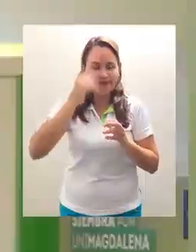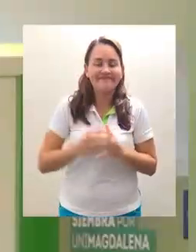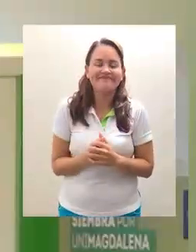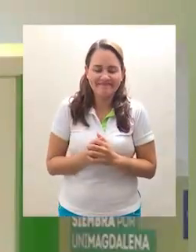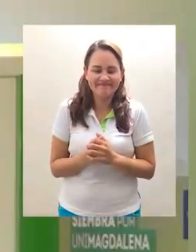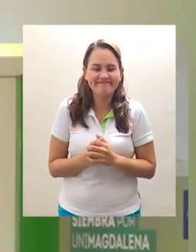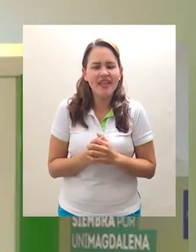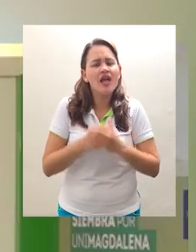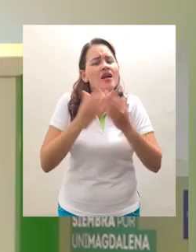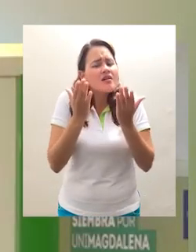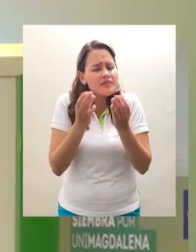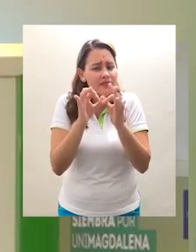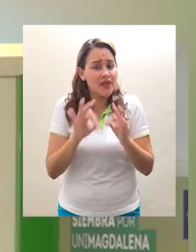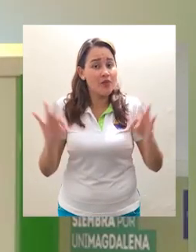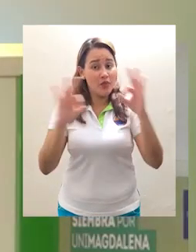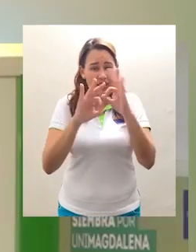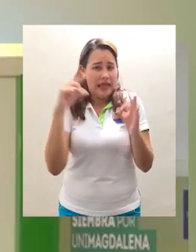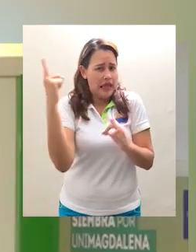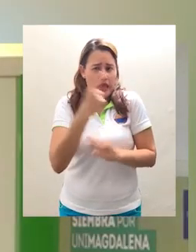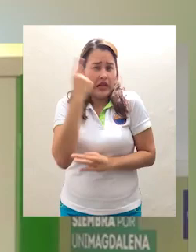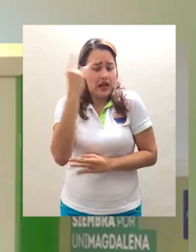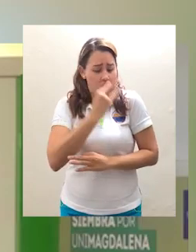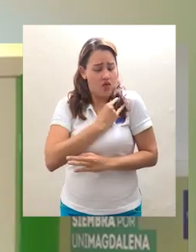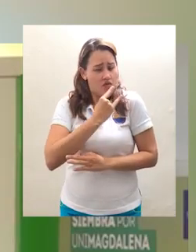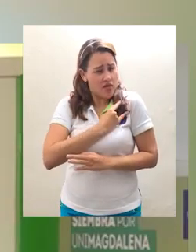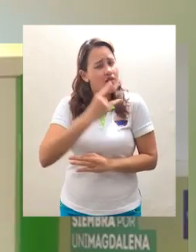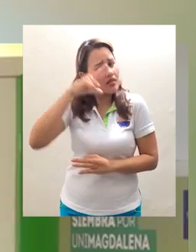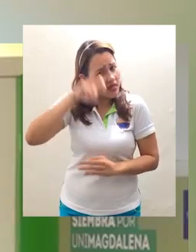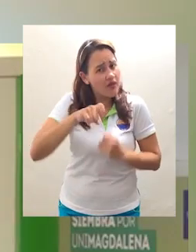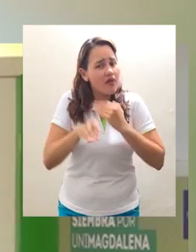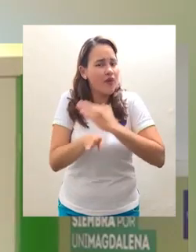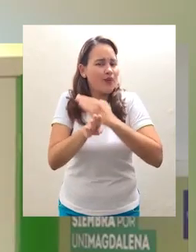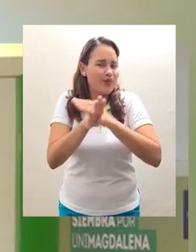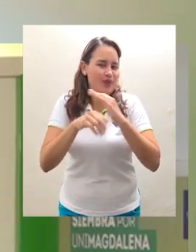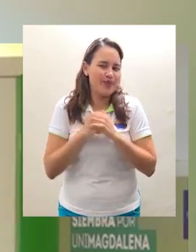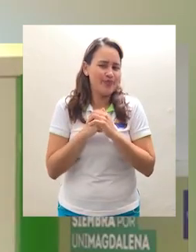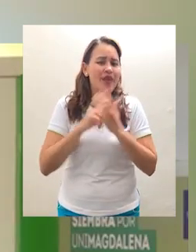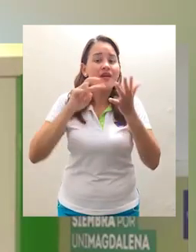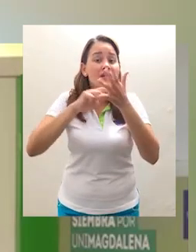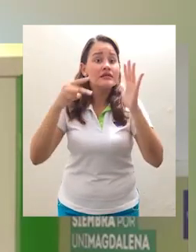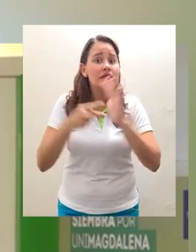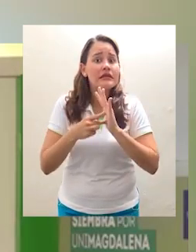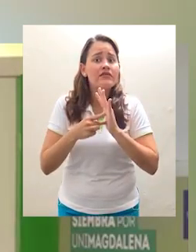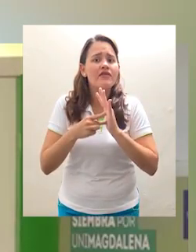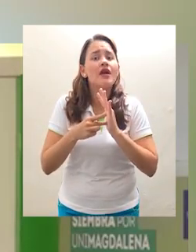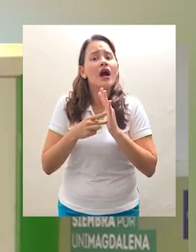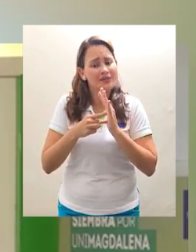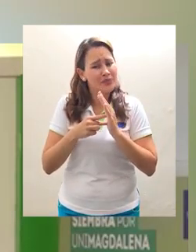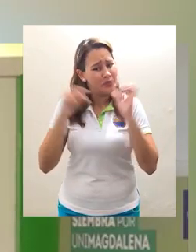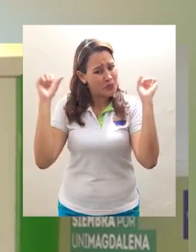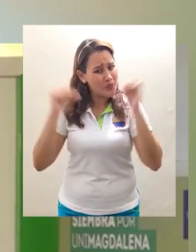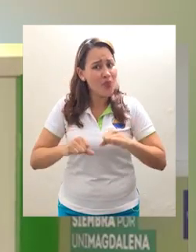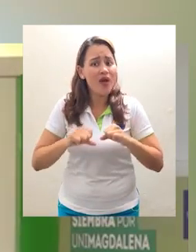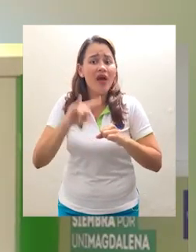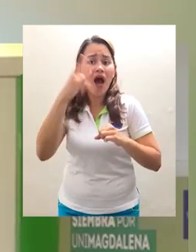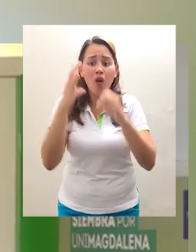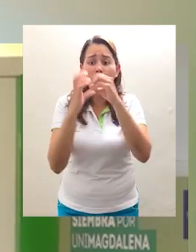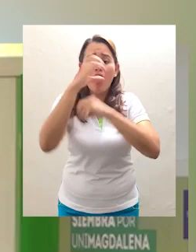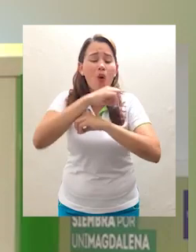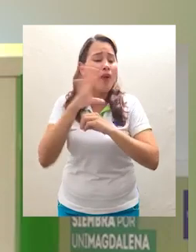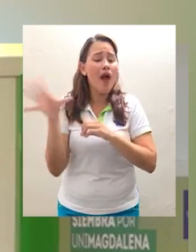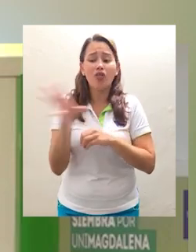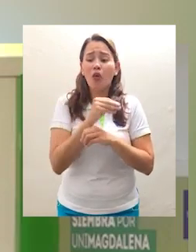Entonces, seguir manteniendo esta institución, no solo esta, sino las universidades, es una forma de seguir diciéndole a la sociedad, hay vida más allá del COVID.